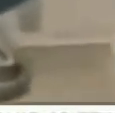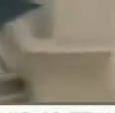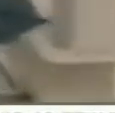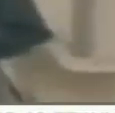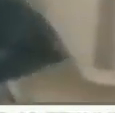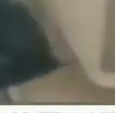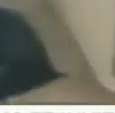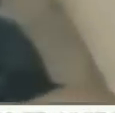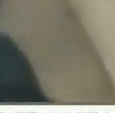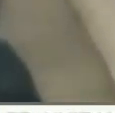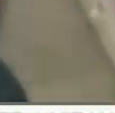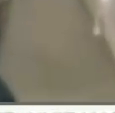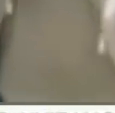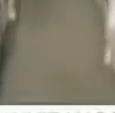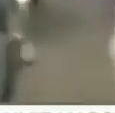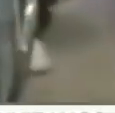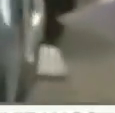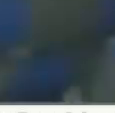espera,